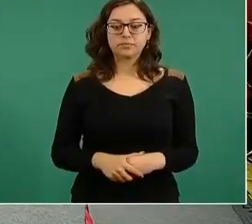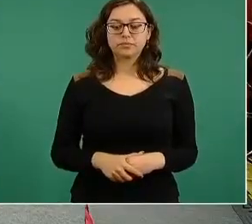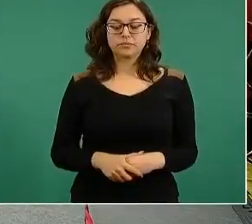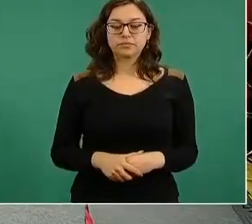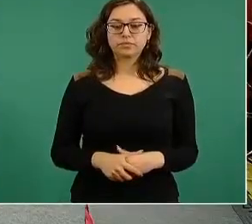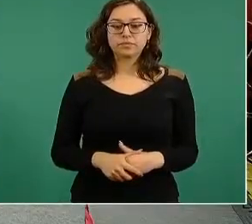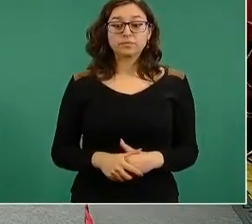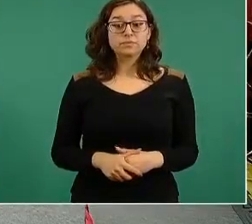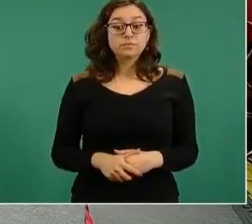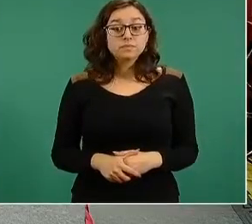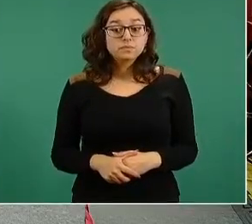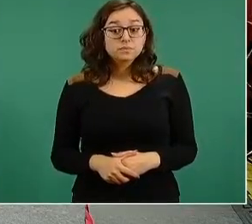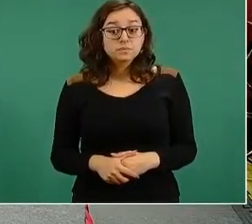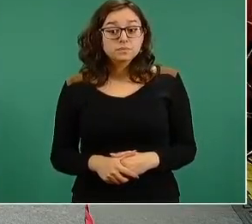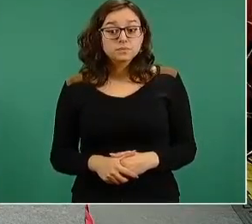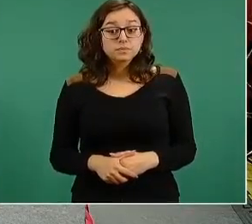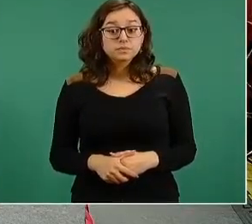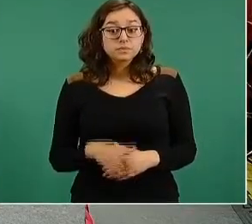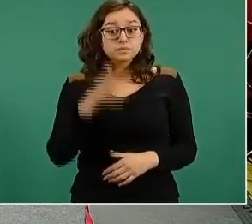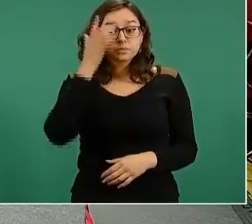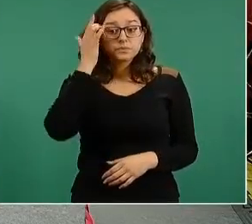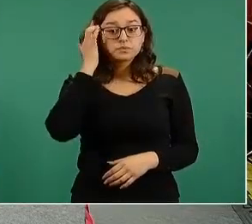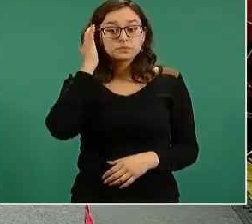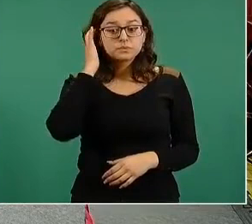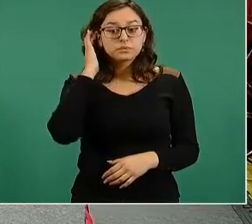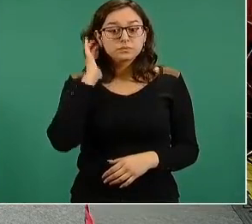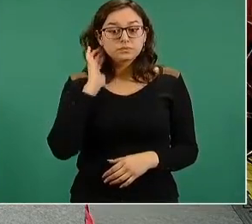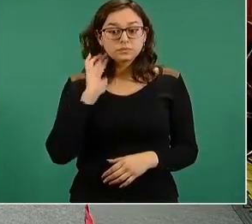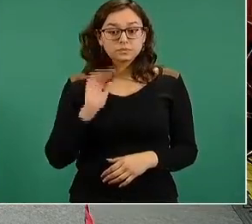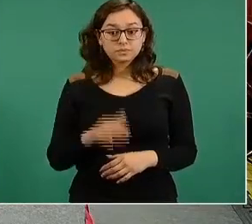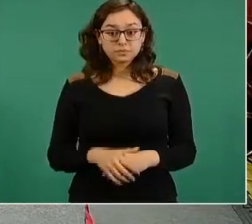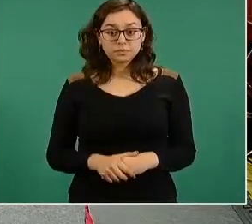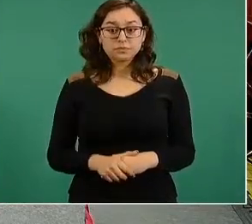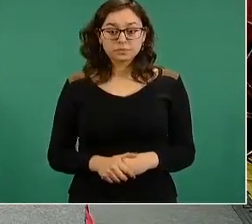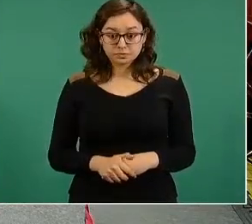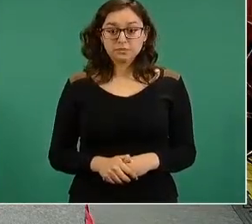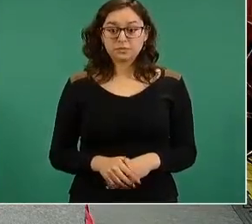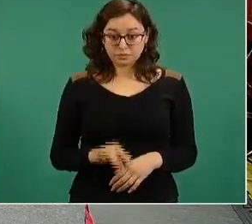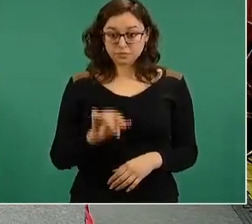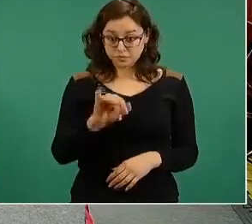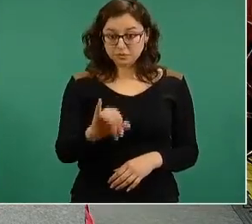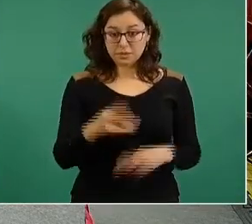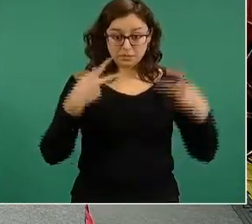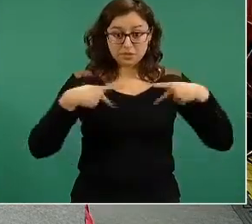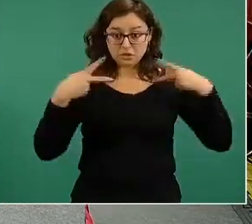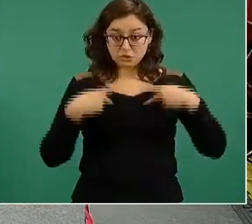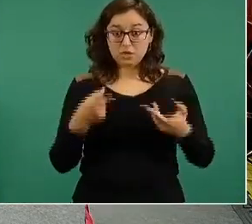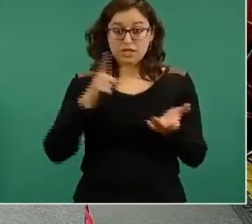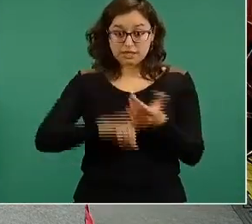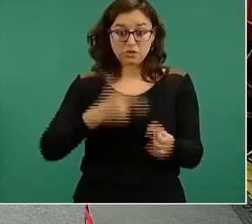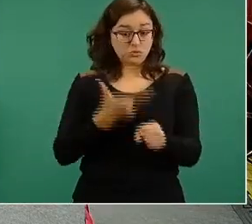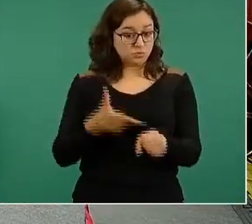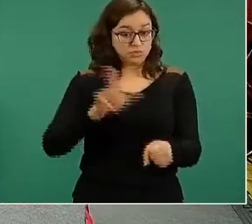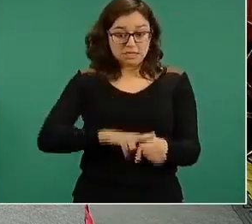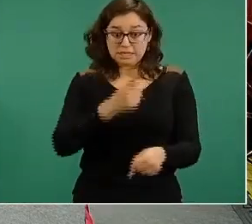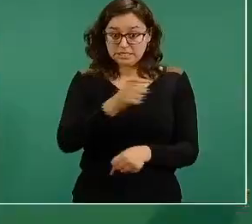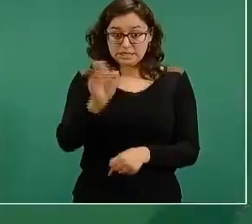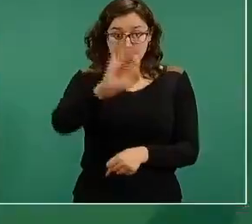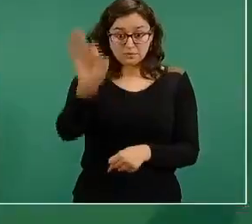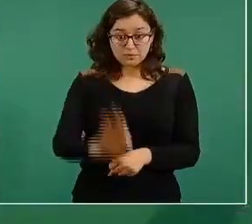salud? ¿Perdón? ¿Me refiero al 100% de salud? 100% del personal de salud, así es. Así es, del personal de salud